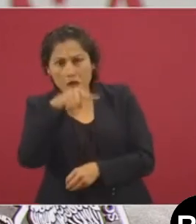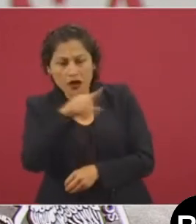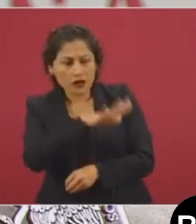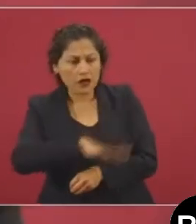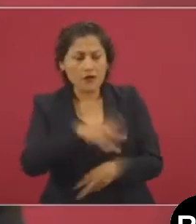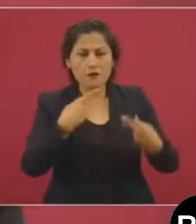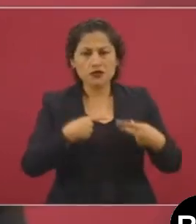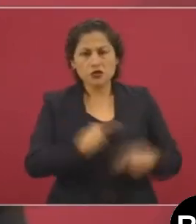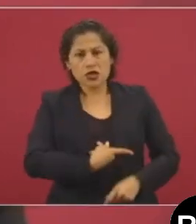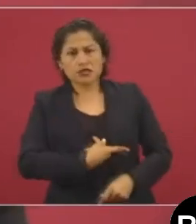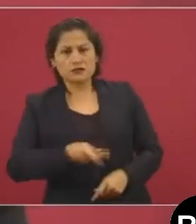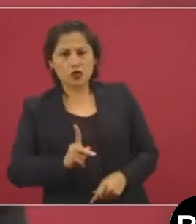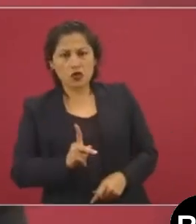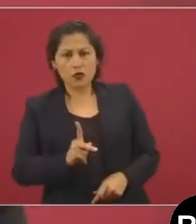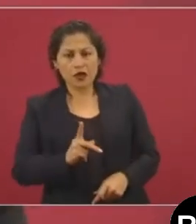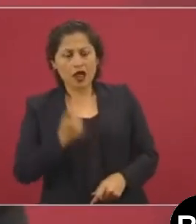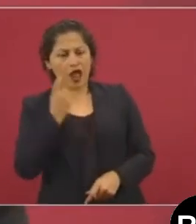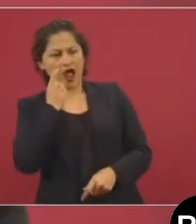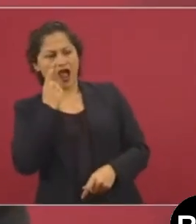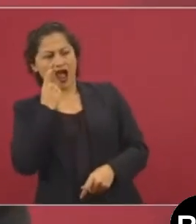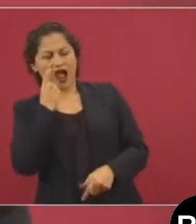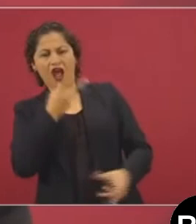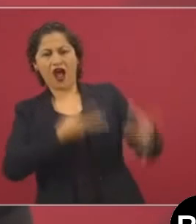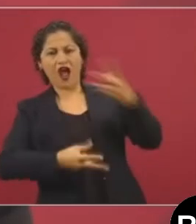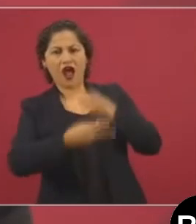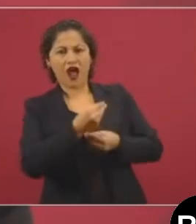para obtener votos,